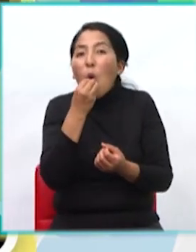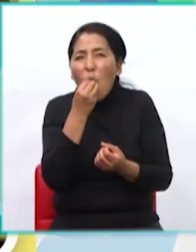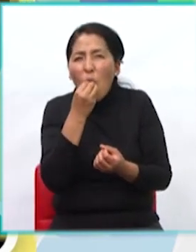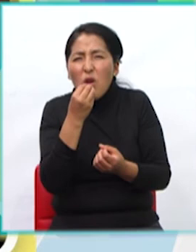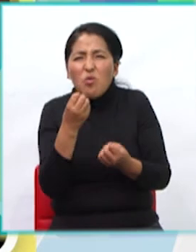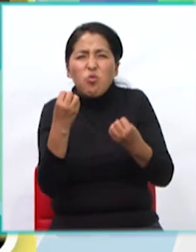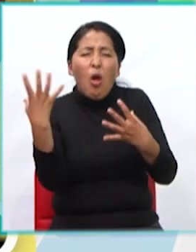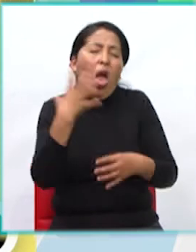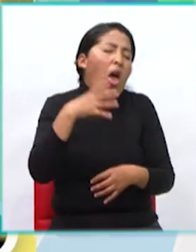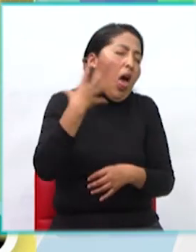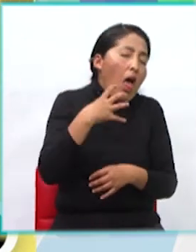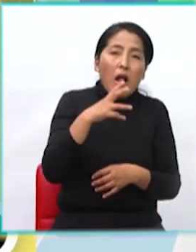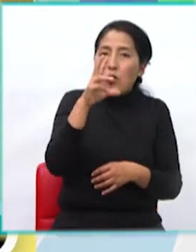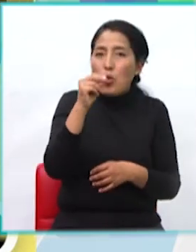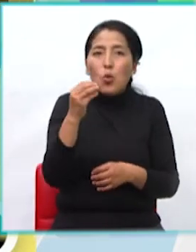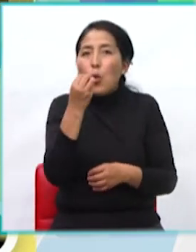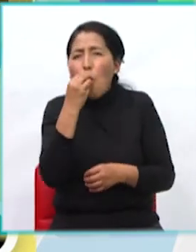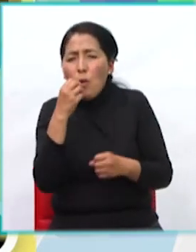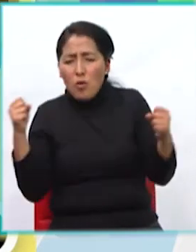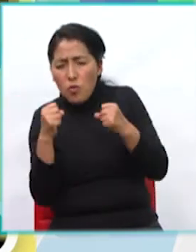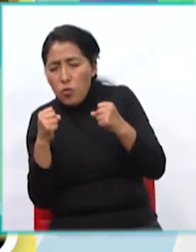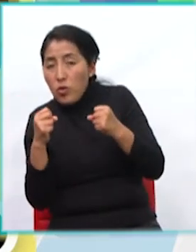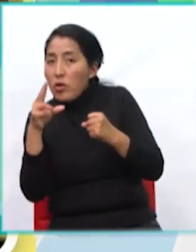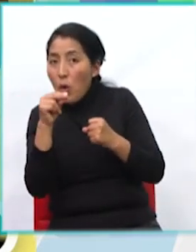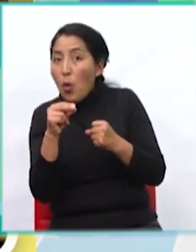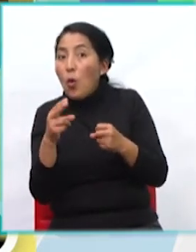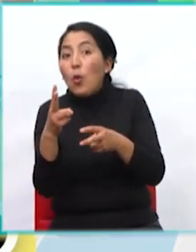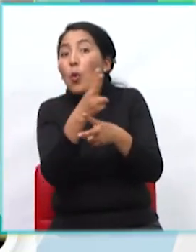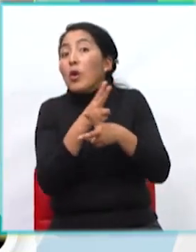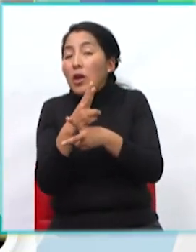masticar cosas duras porque pueden romper los dientes.